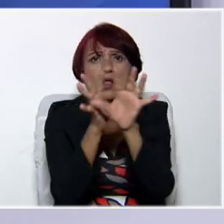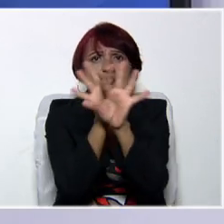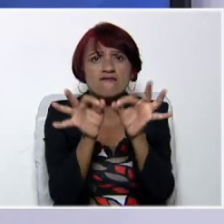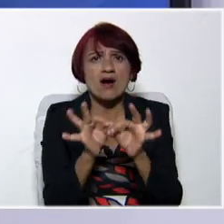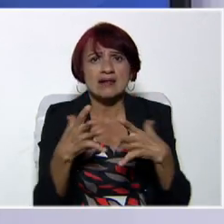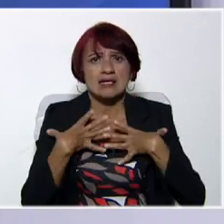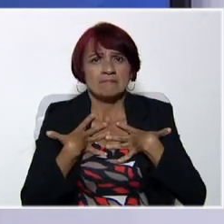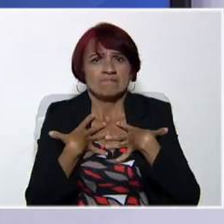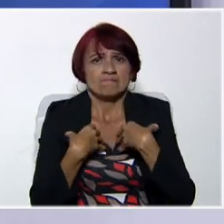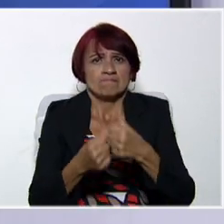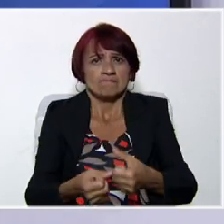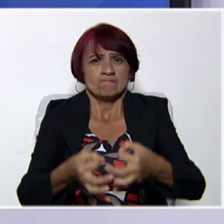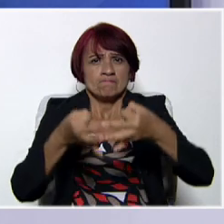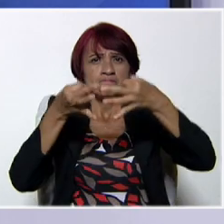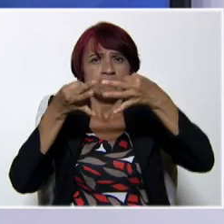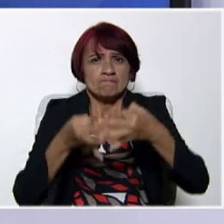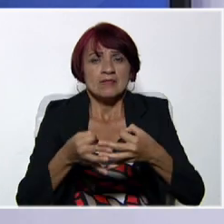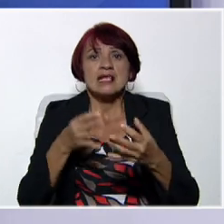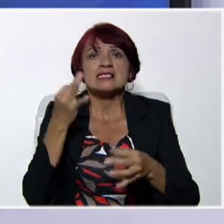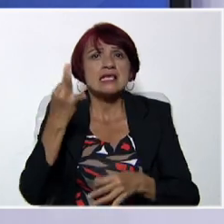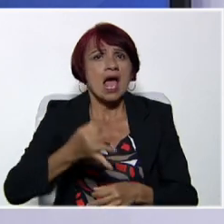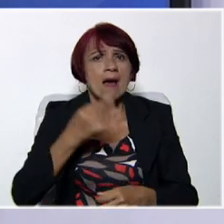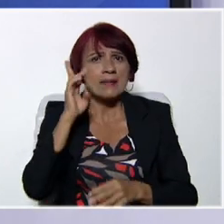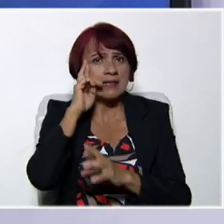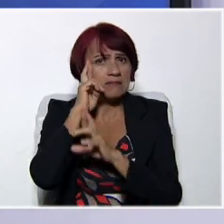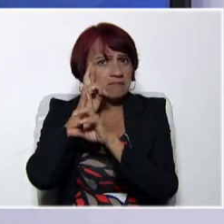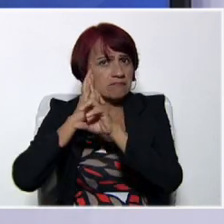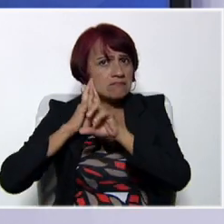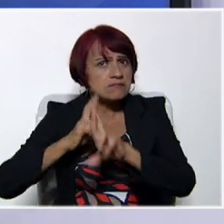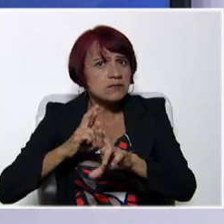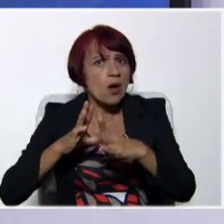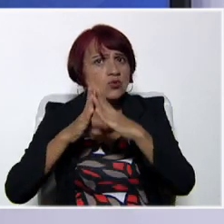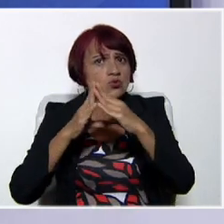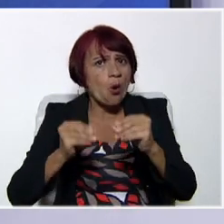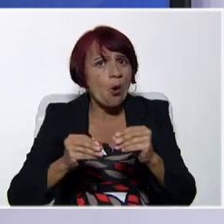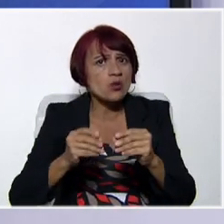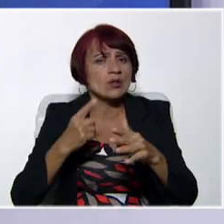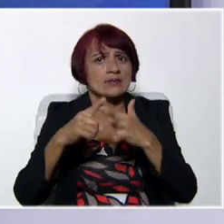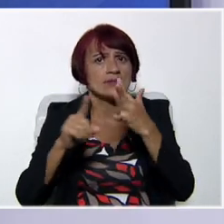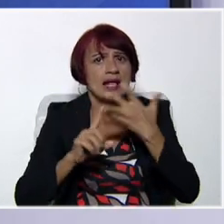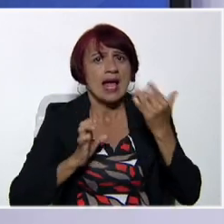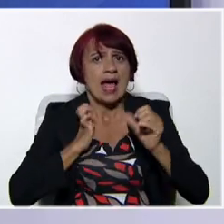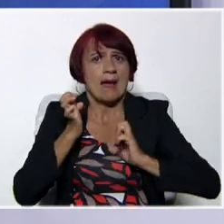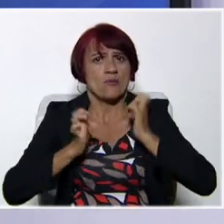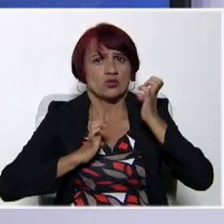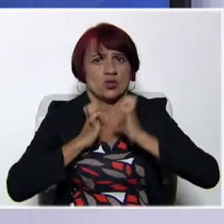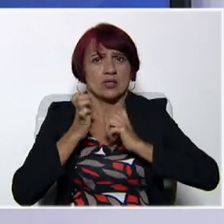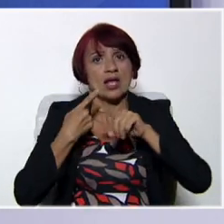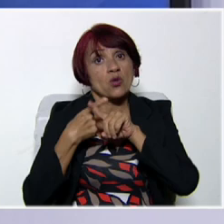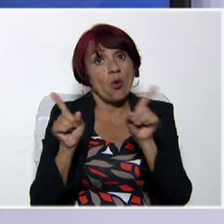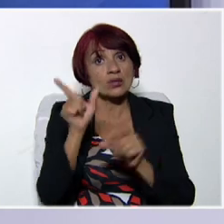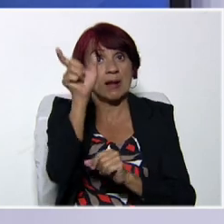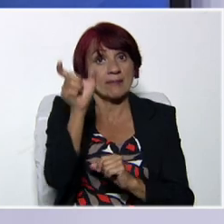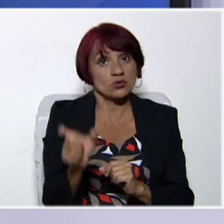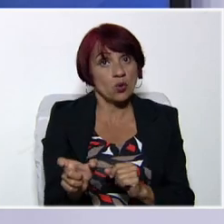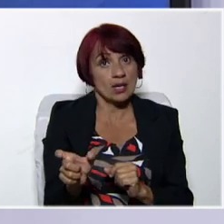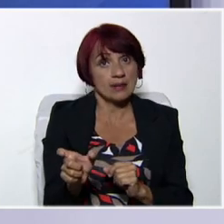saludable y siempre respetando y tolerando las emociones de las otras personas.